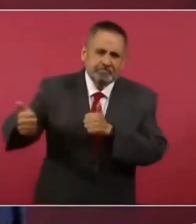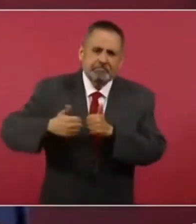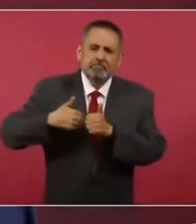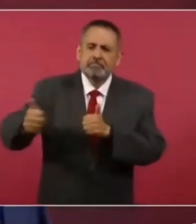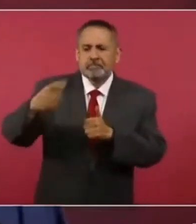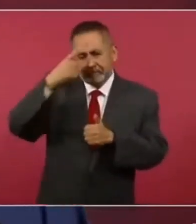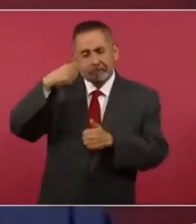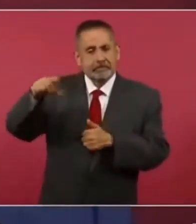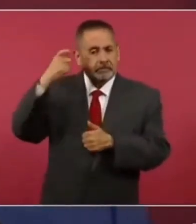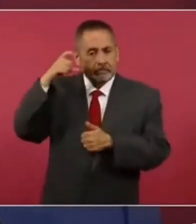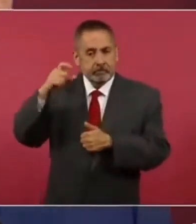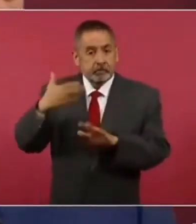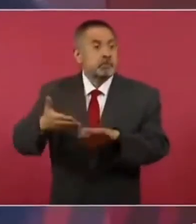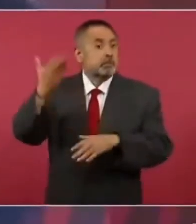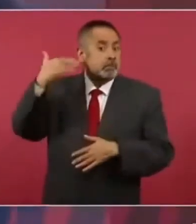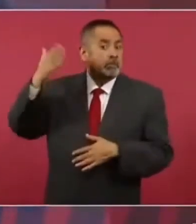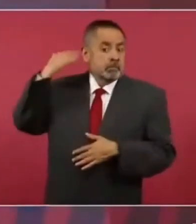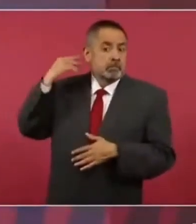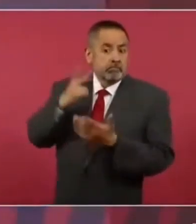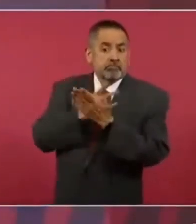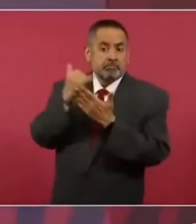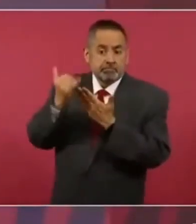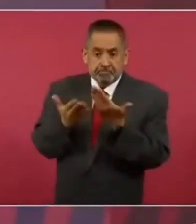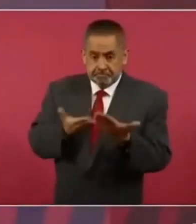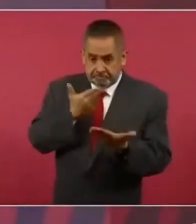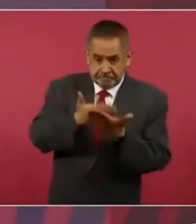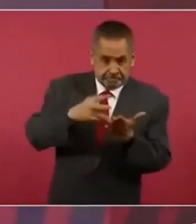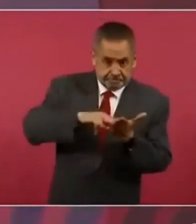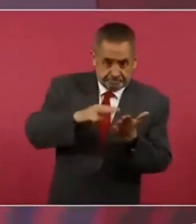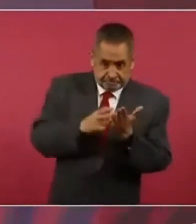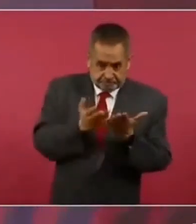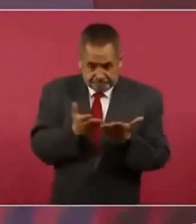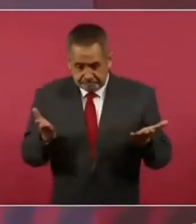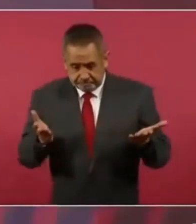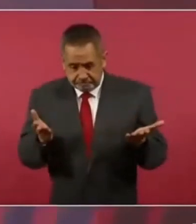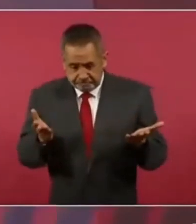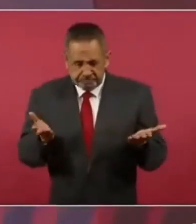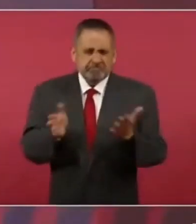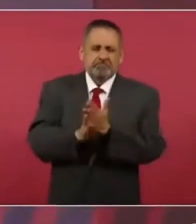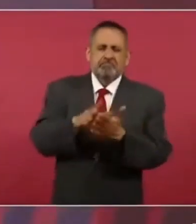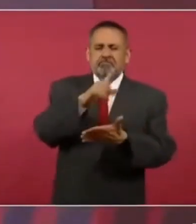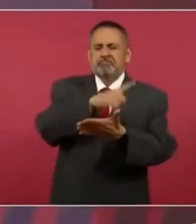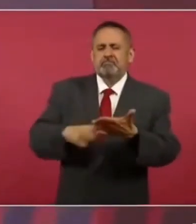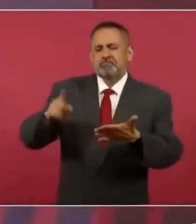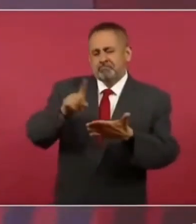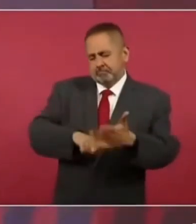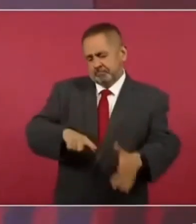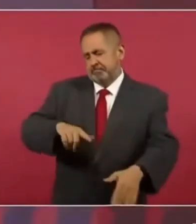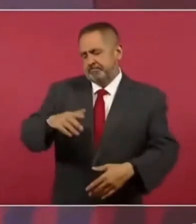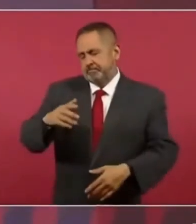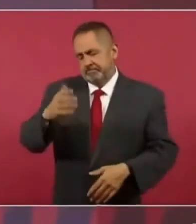Ya había un proyecto, acuérdense, que se canceló con una empresa